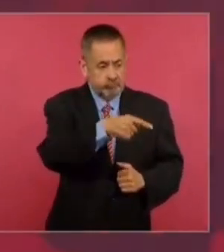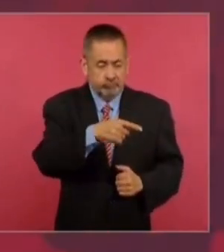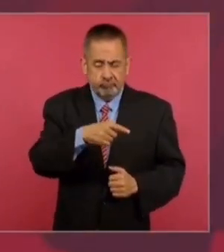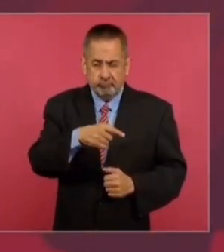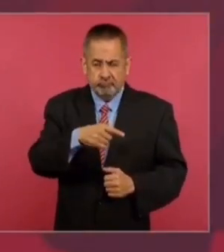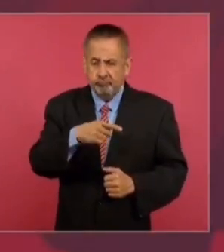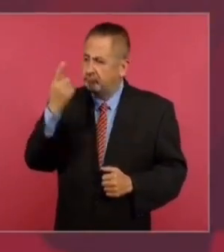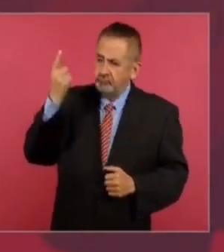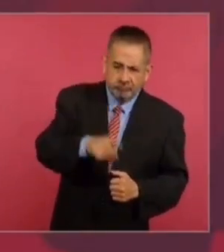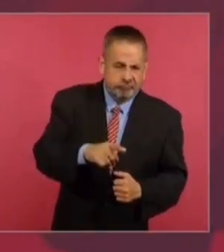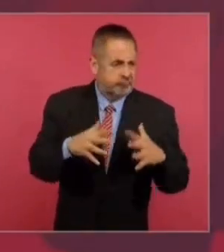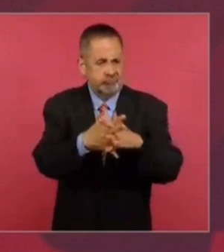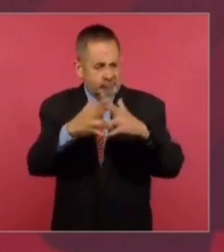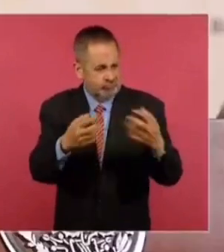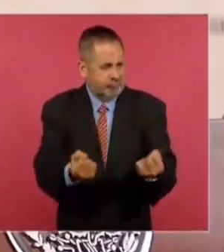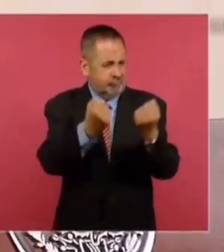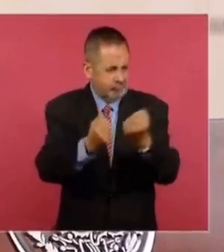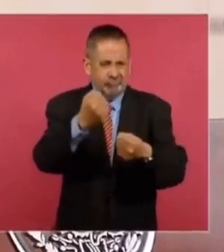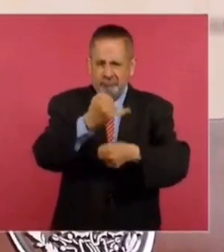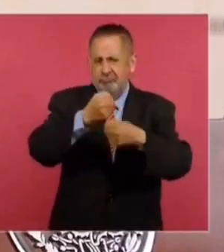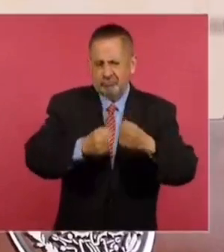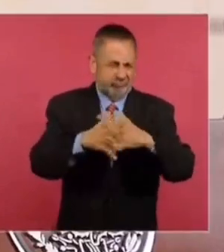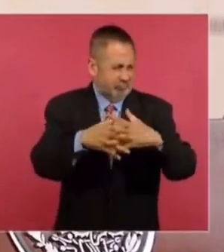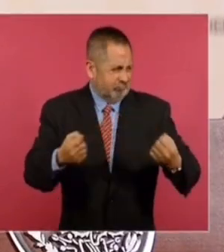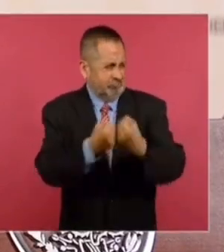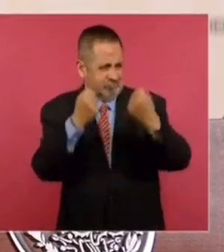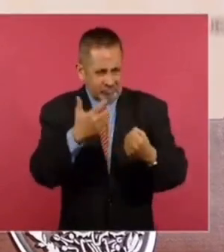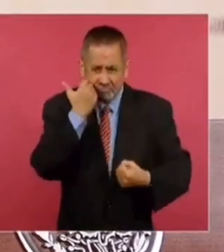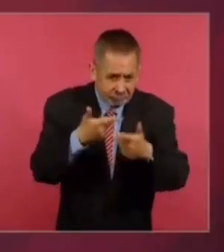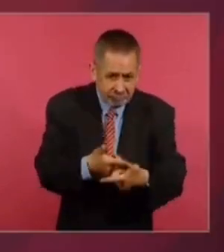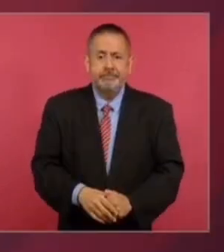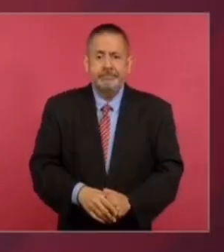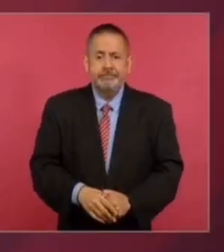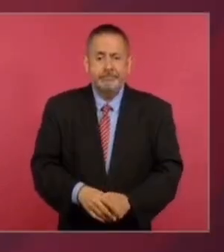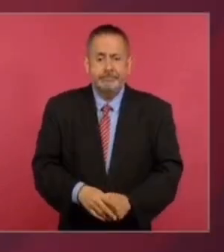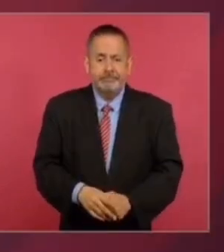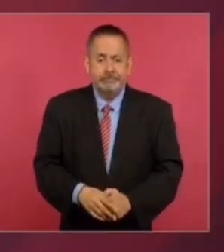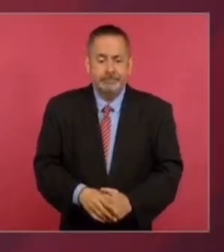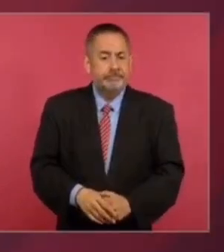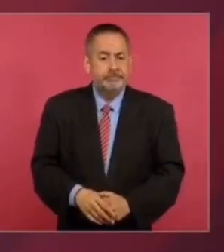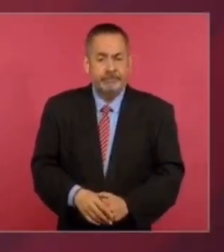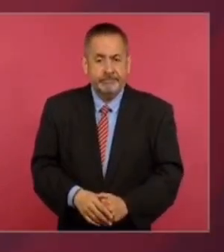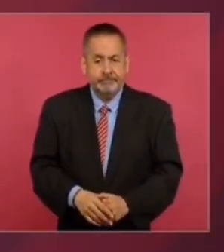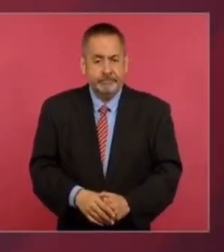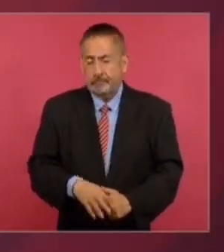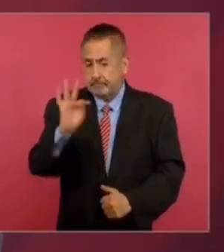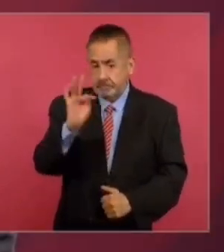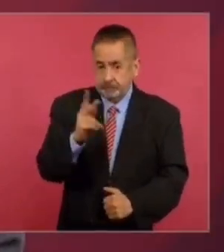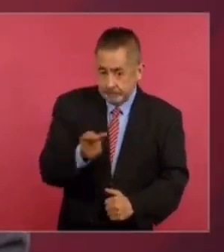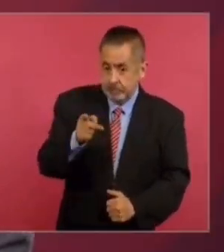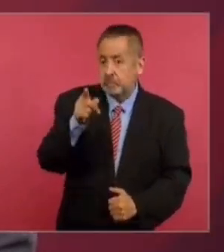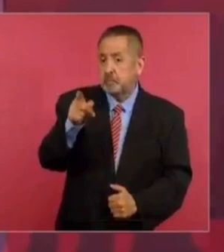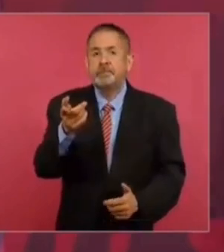el problema de la inseguridad y de violencia? Ya sabes por quién tienes que votar. ¿Quieres que